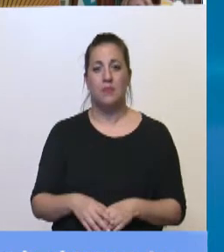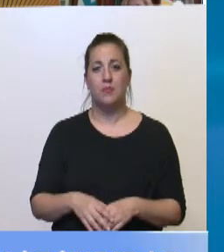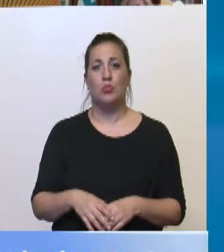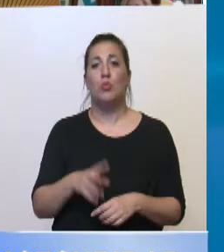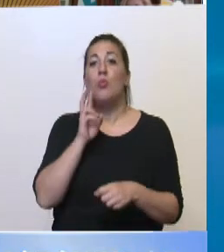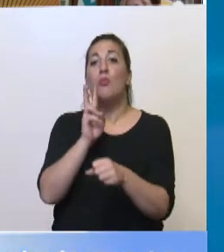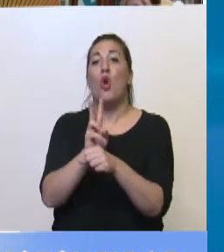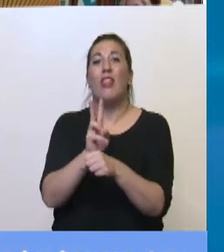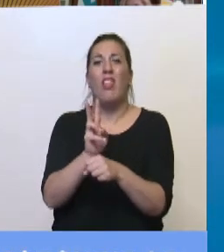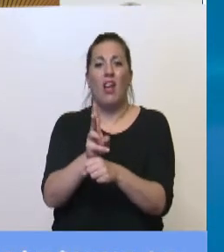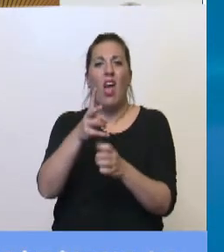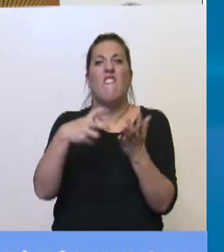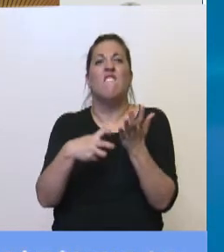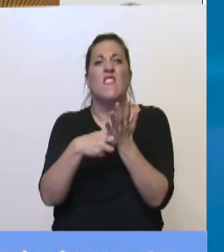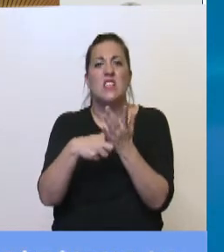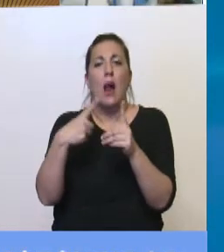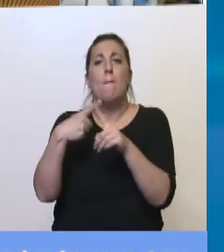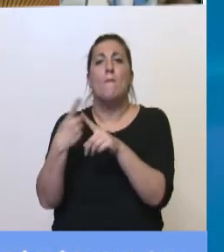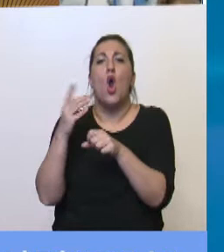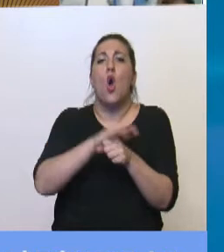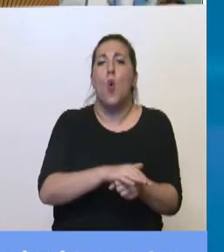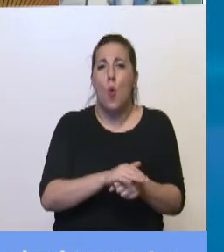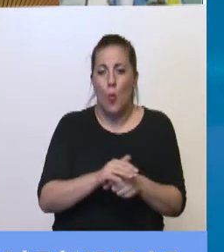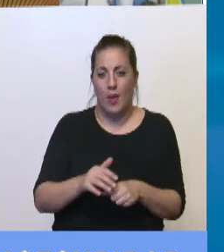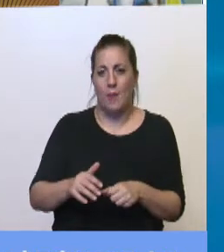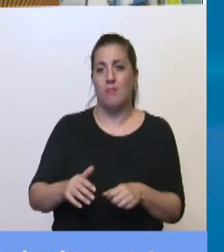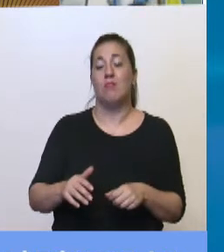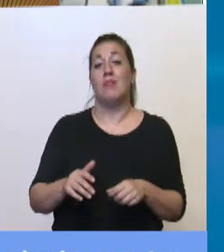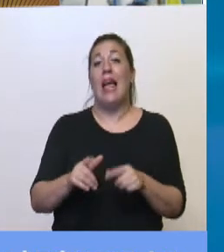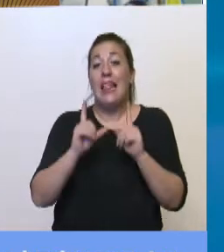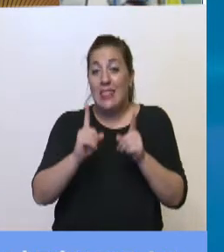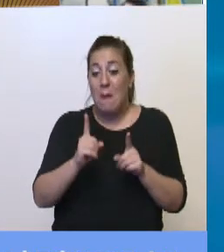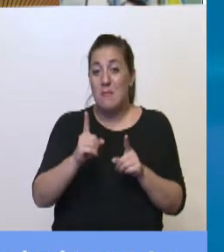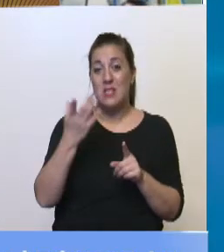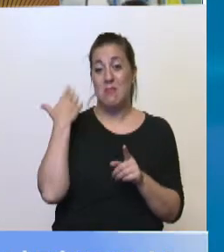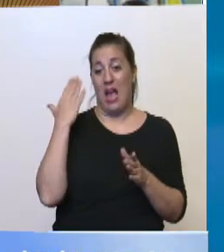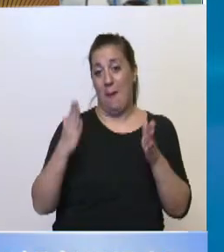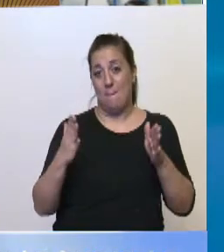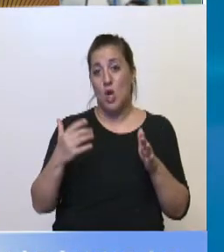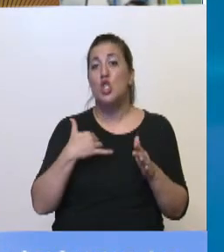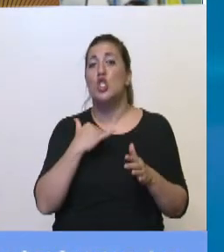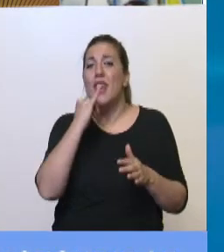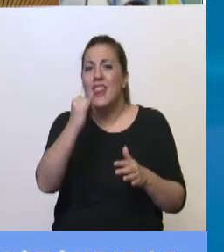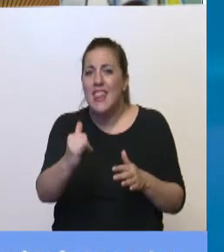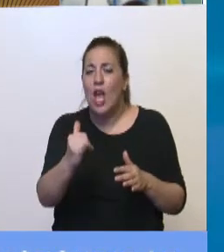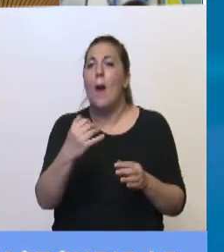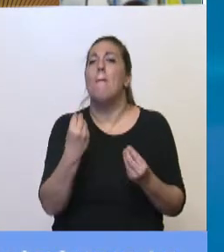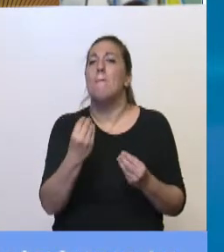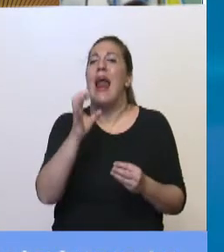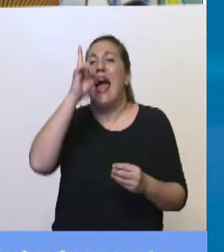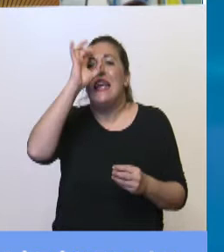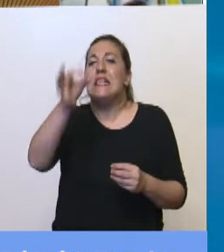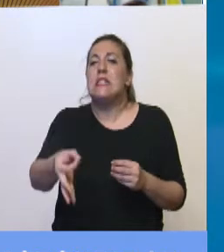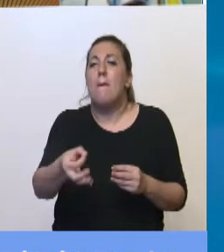a uno de los fiscales acusados por encubrimiento. También en esa época, yo digo esto para que sepamos qué tipo de gobierno